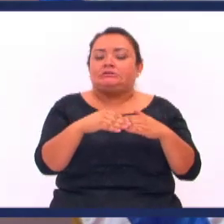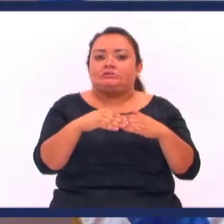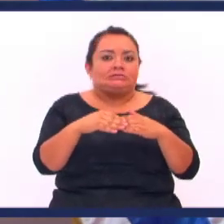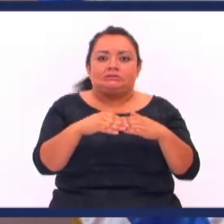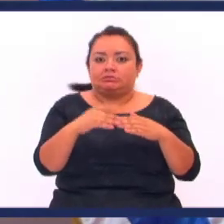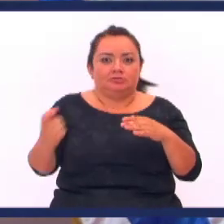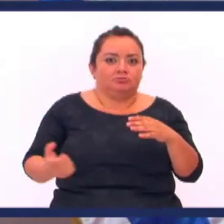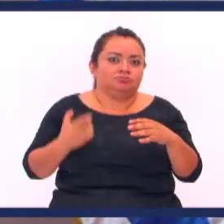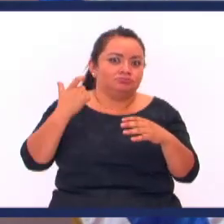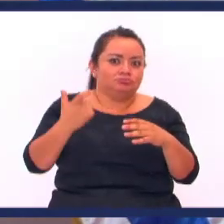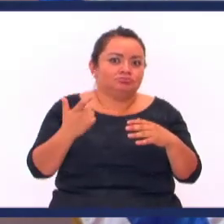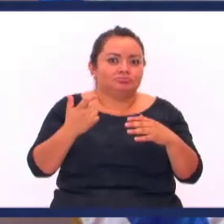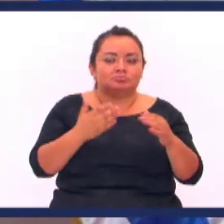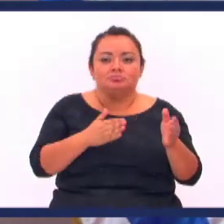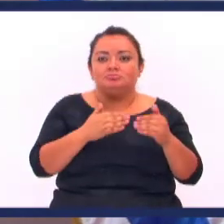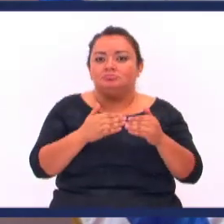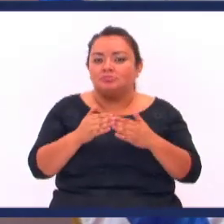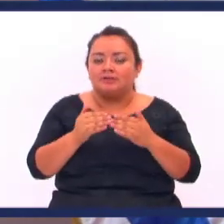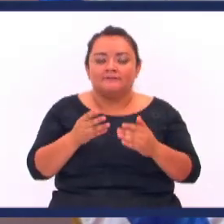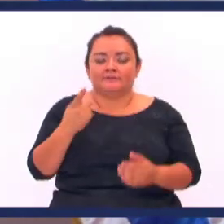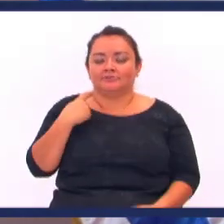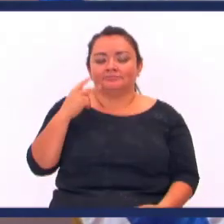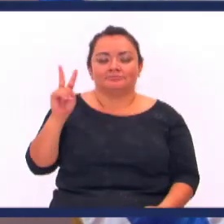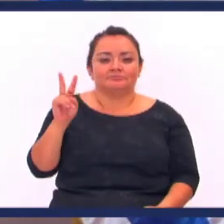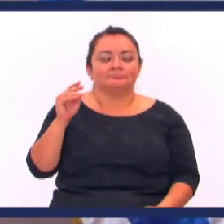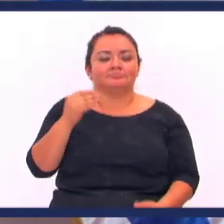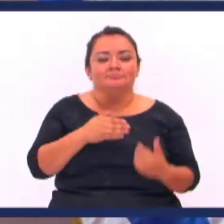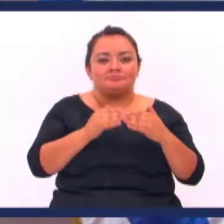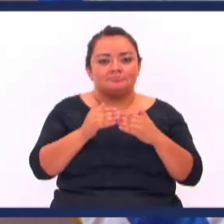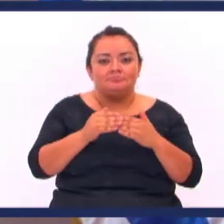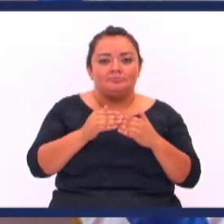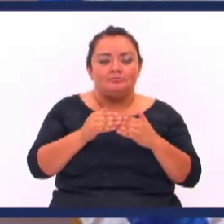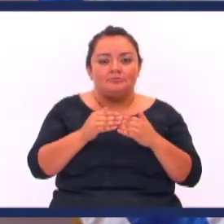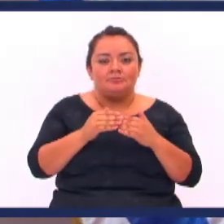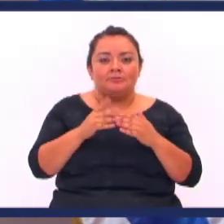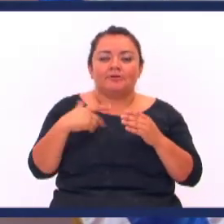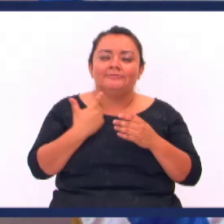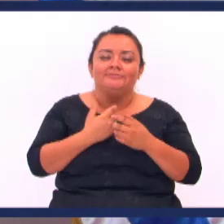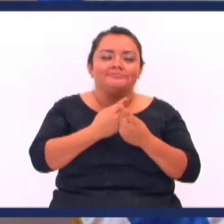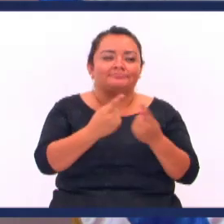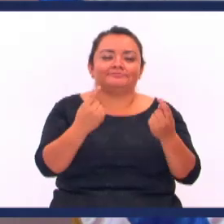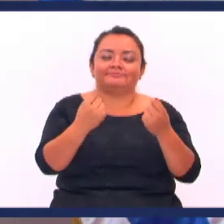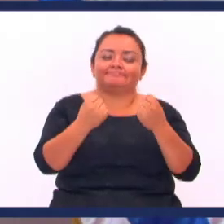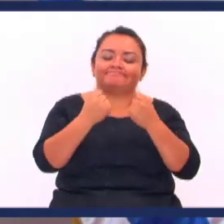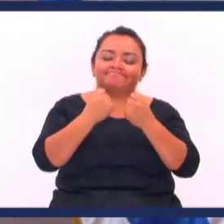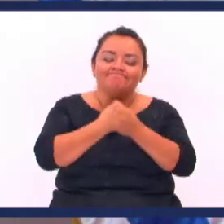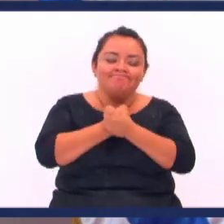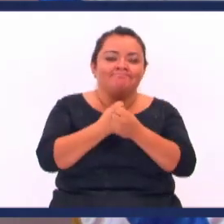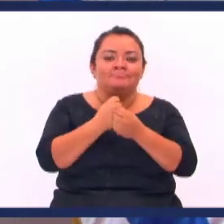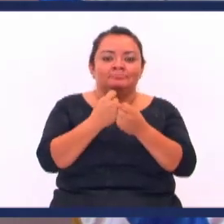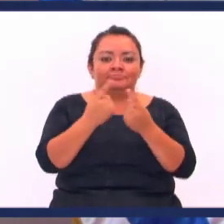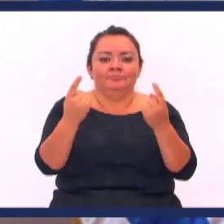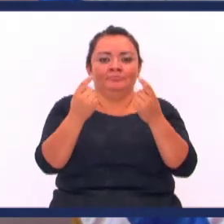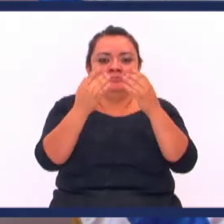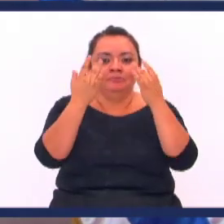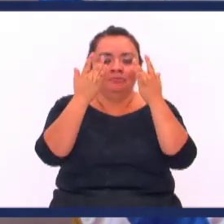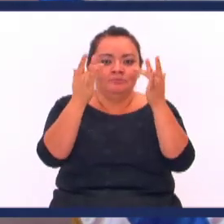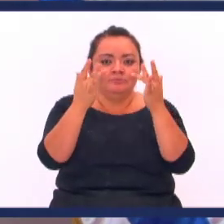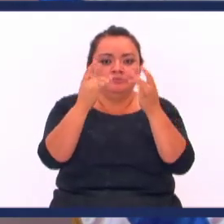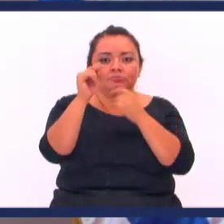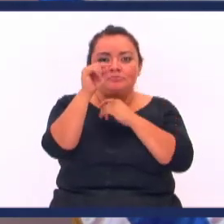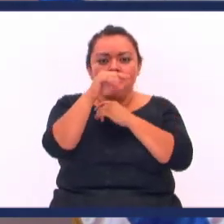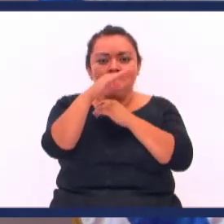un lujo Son muchas cosas Que nosotros no vemos Pero son muy cálidos Como personas Pues estando en ese lugar